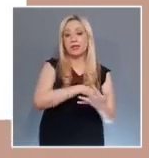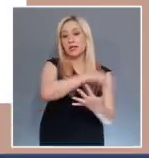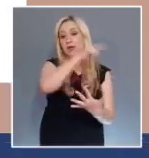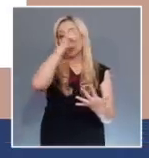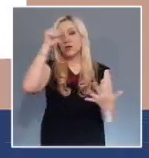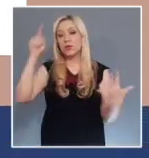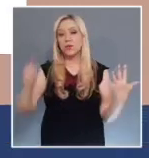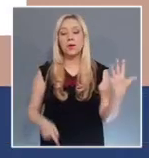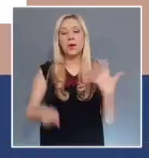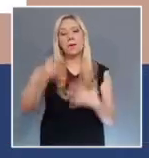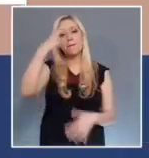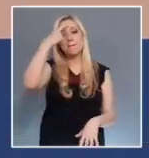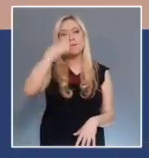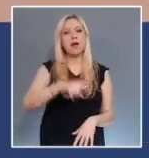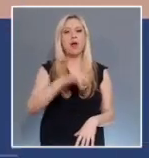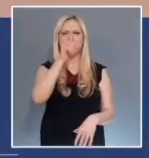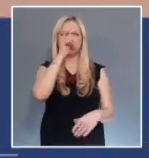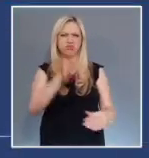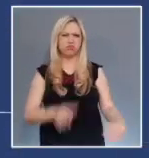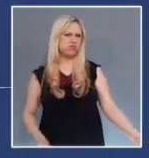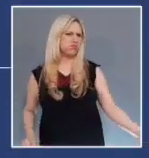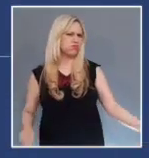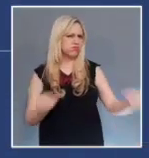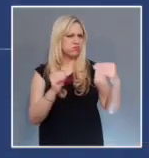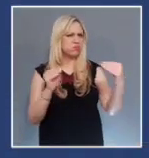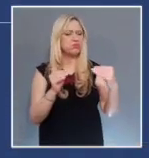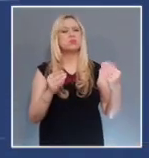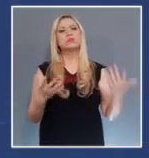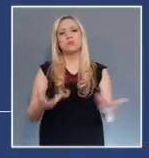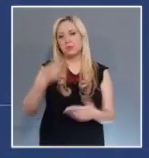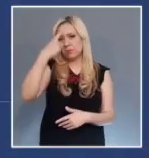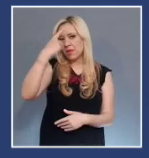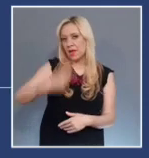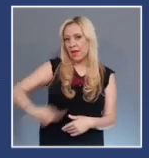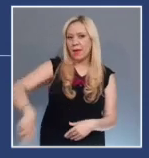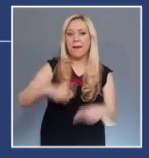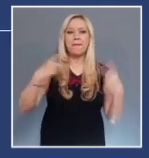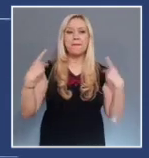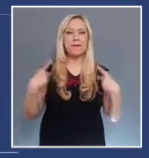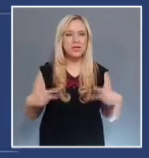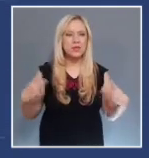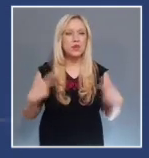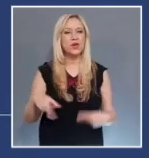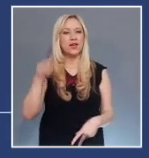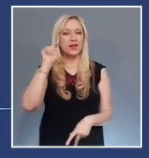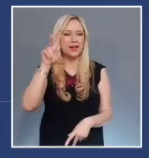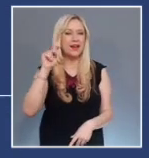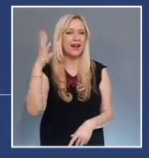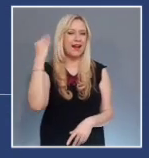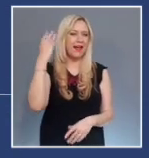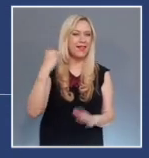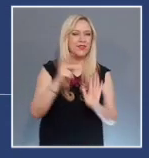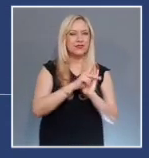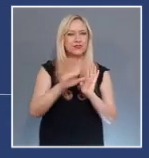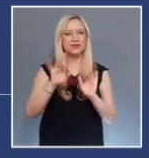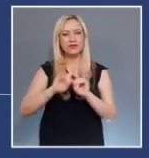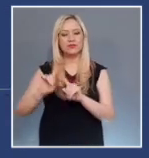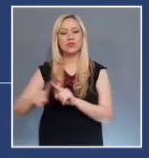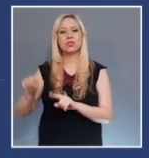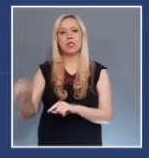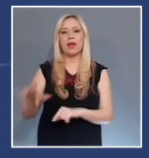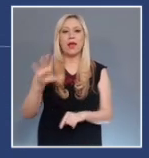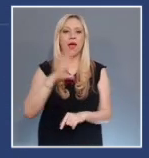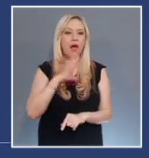con las impugnaciones con el fin de que la ciudadanía y medios cuenten con información oportuna y clara sobre las